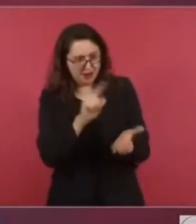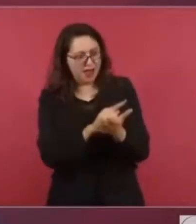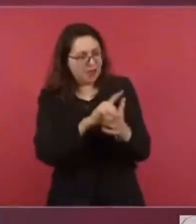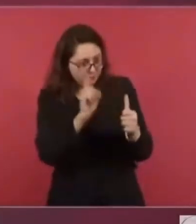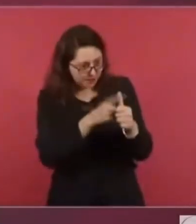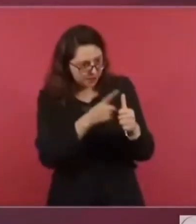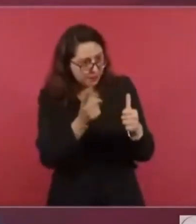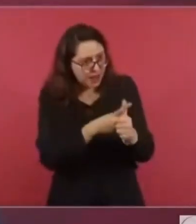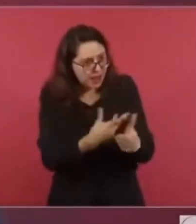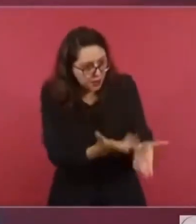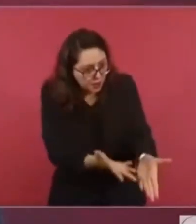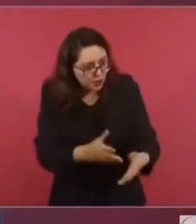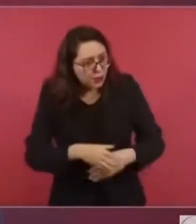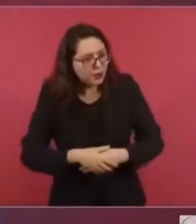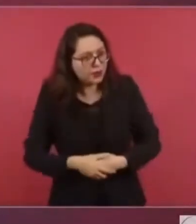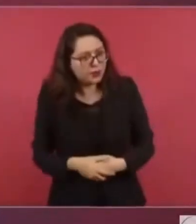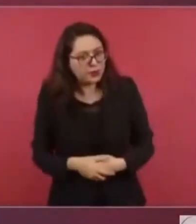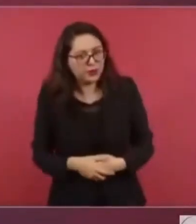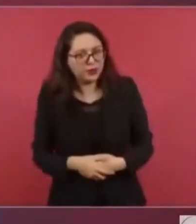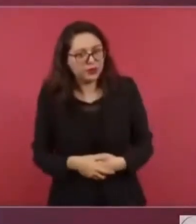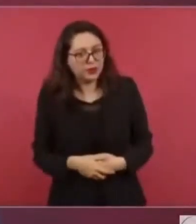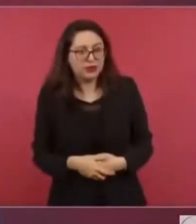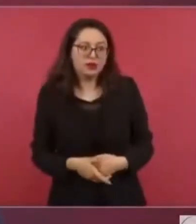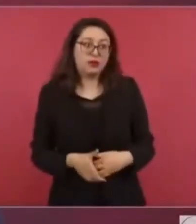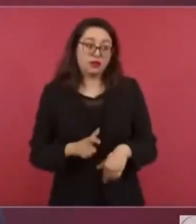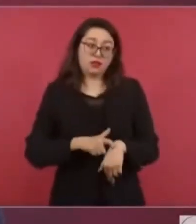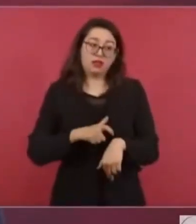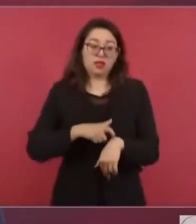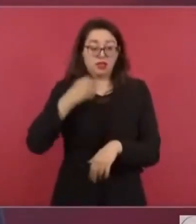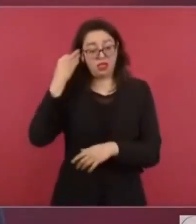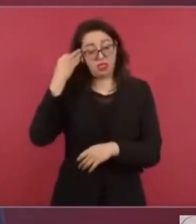ya es cuestión de tiempo.